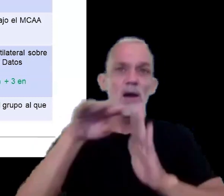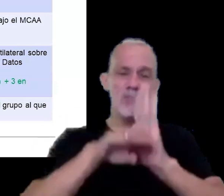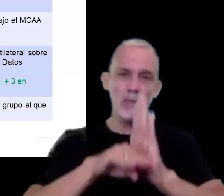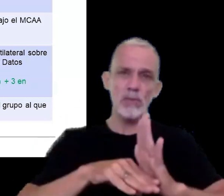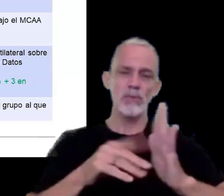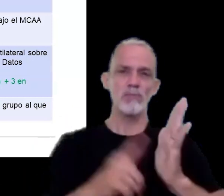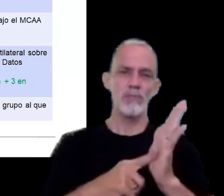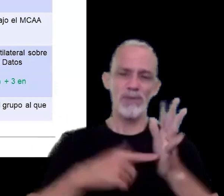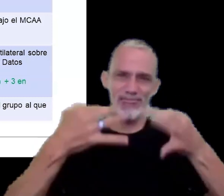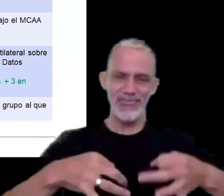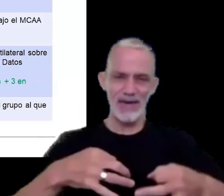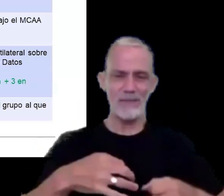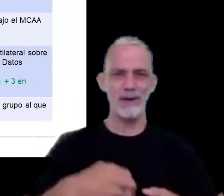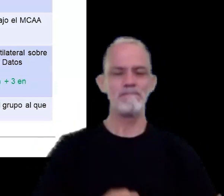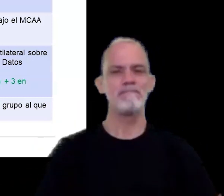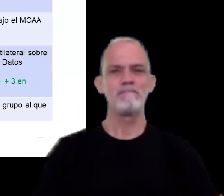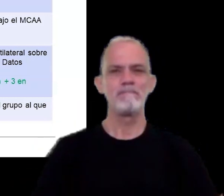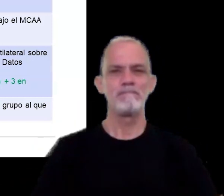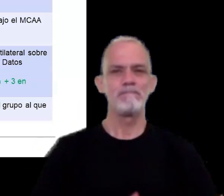requisitos